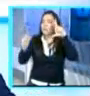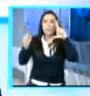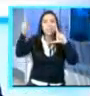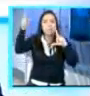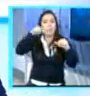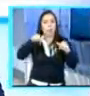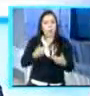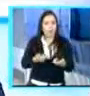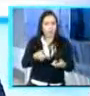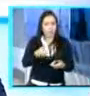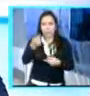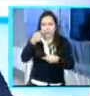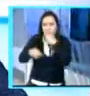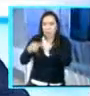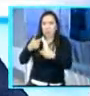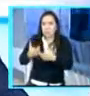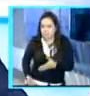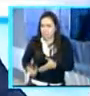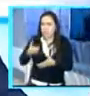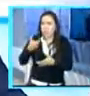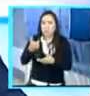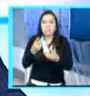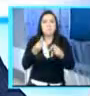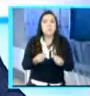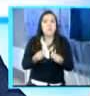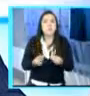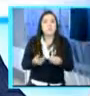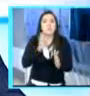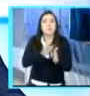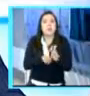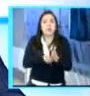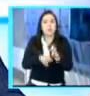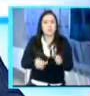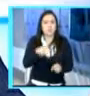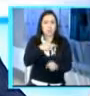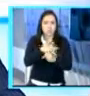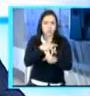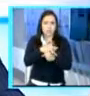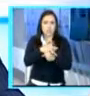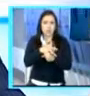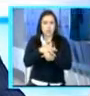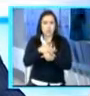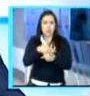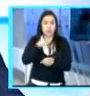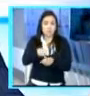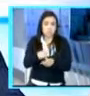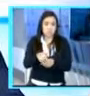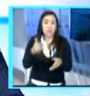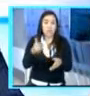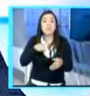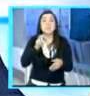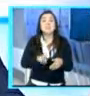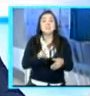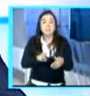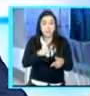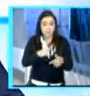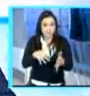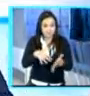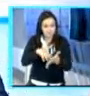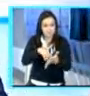seis meses de importación. Entonces, Guatemala se sabe que tiene una política monetaria sólida. Lo que hace falta es una política fiscal sólida.